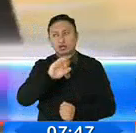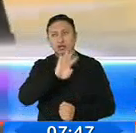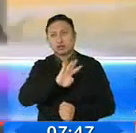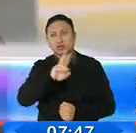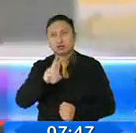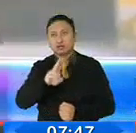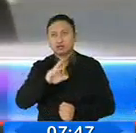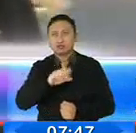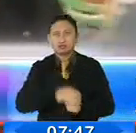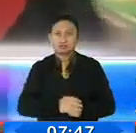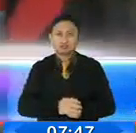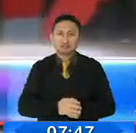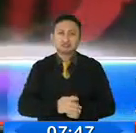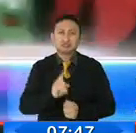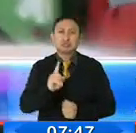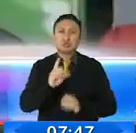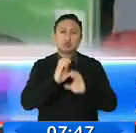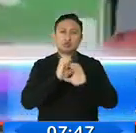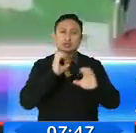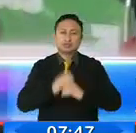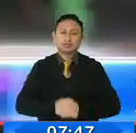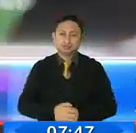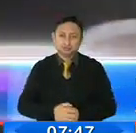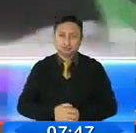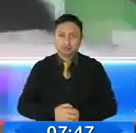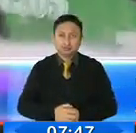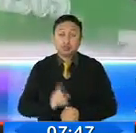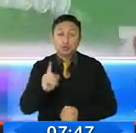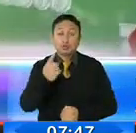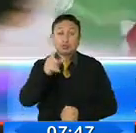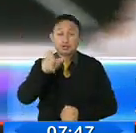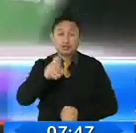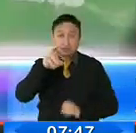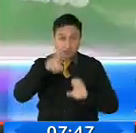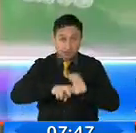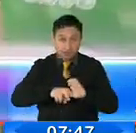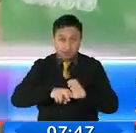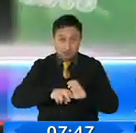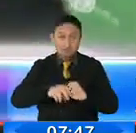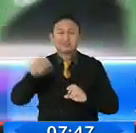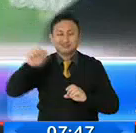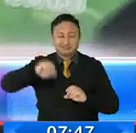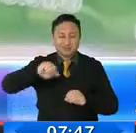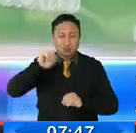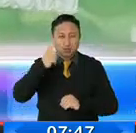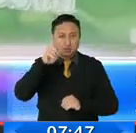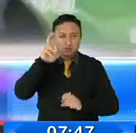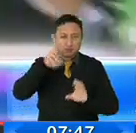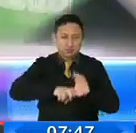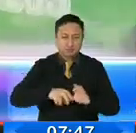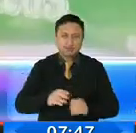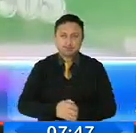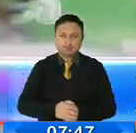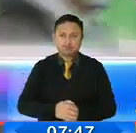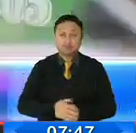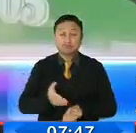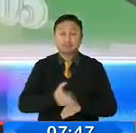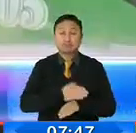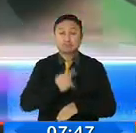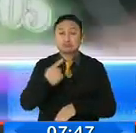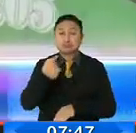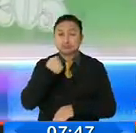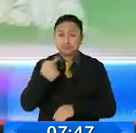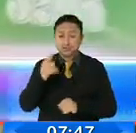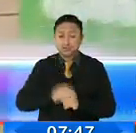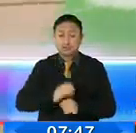usuarios por cada unidad. Únicamente usuarios sentados. Únicamente usuarios sentados. Me decía que esto es porque